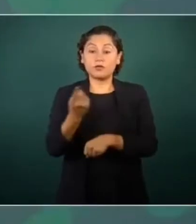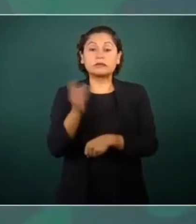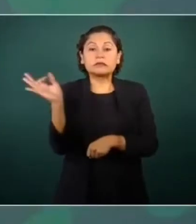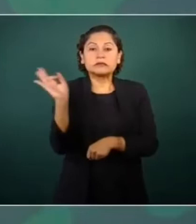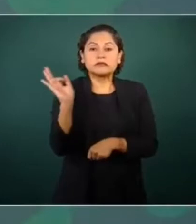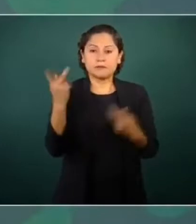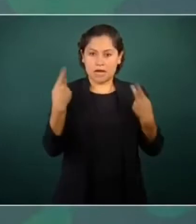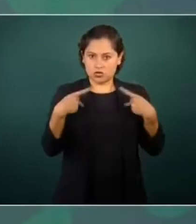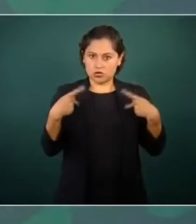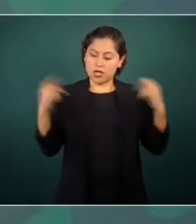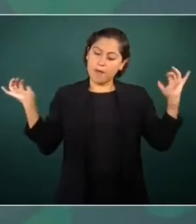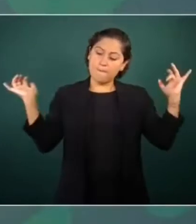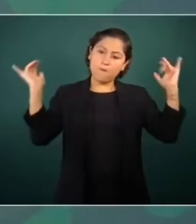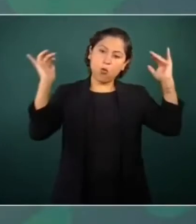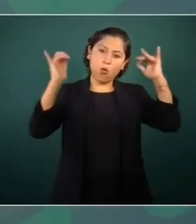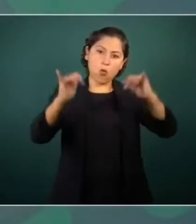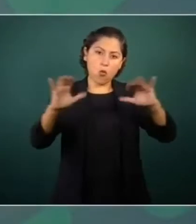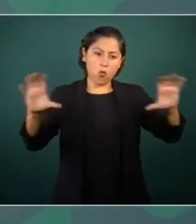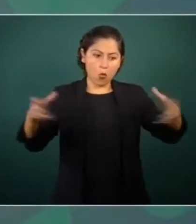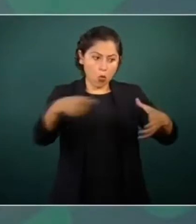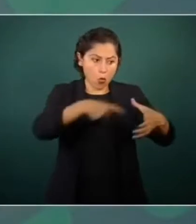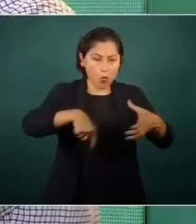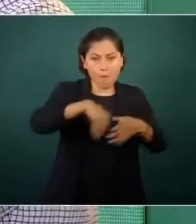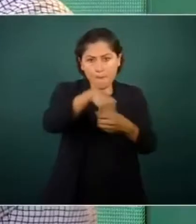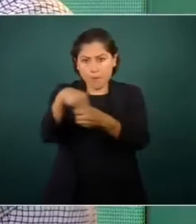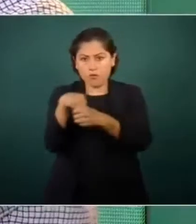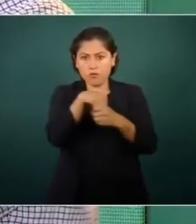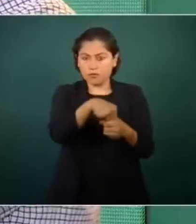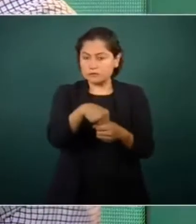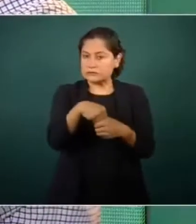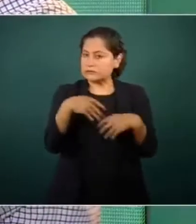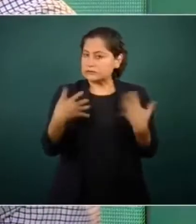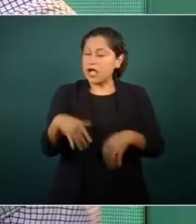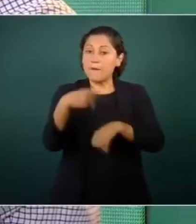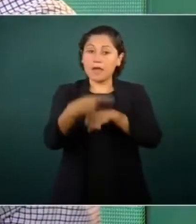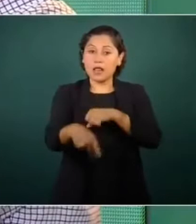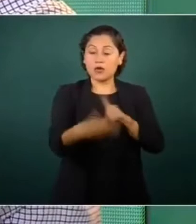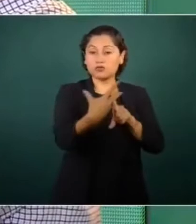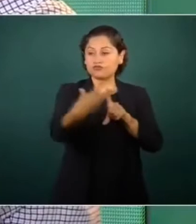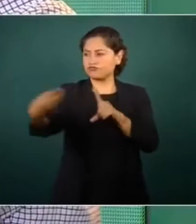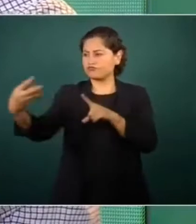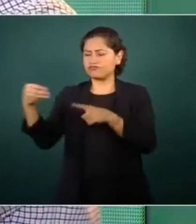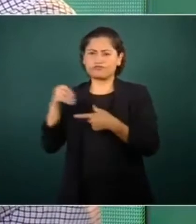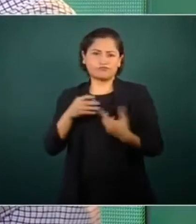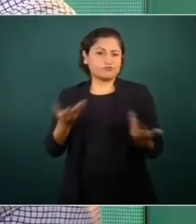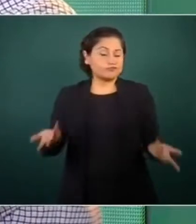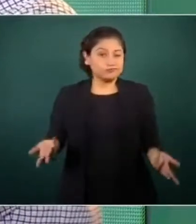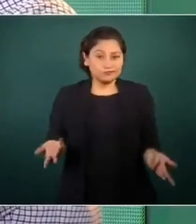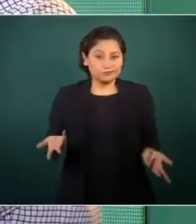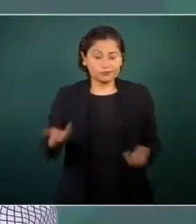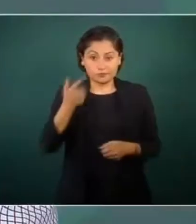por contagios. Entonces,